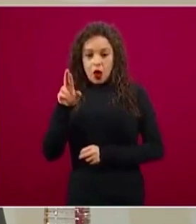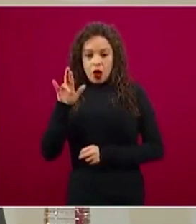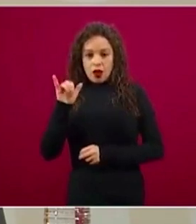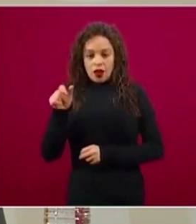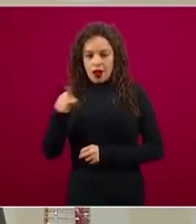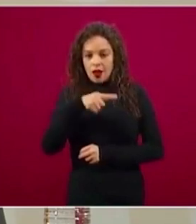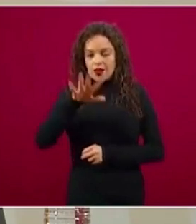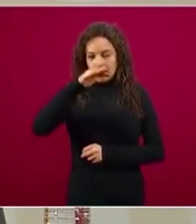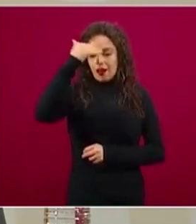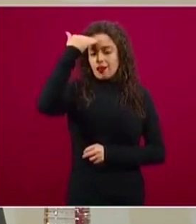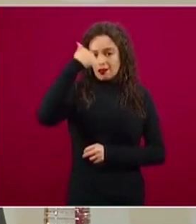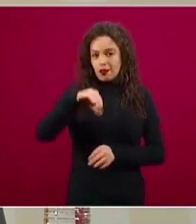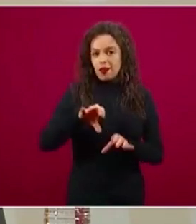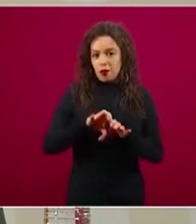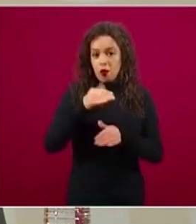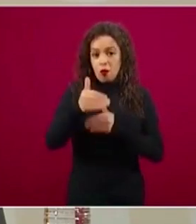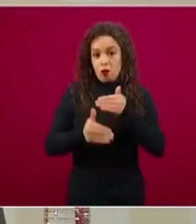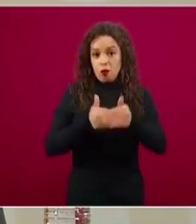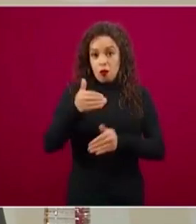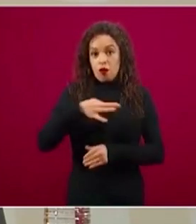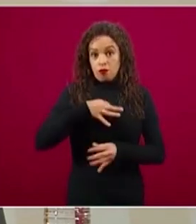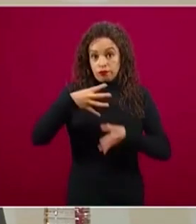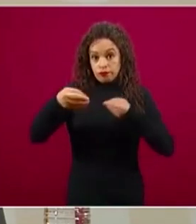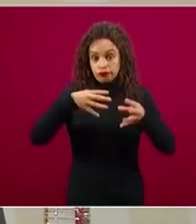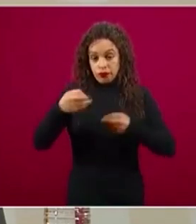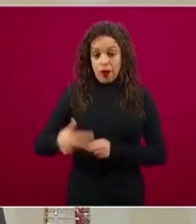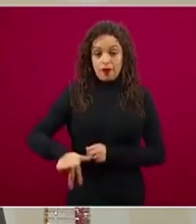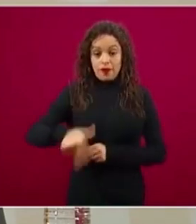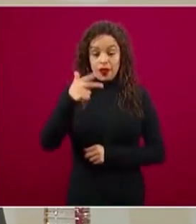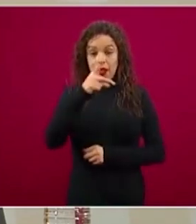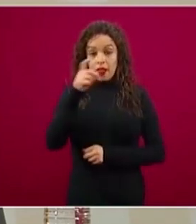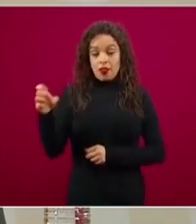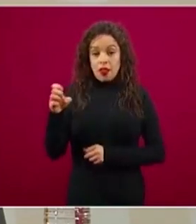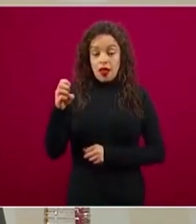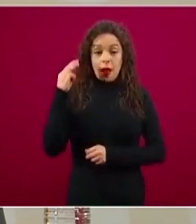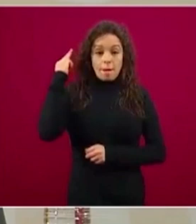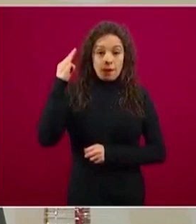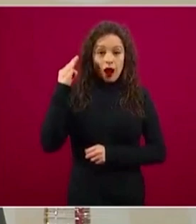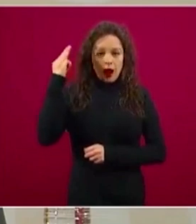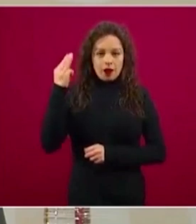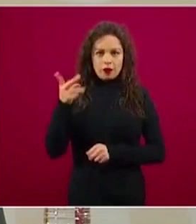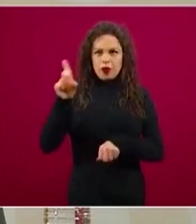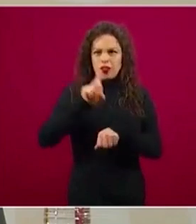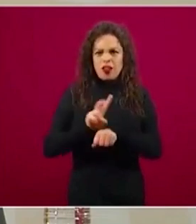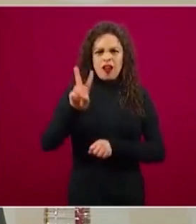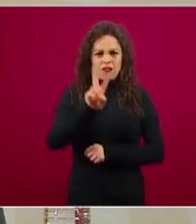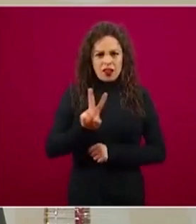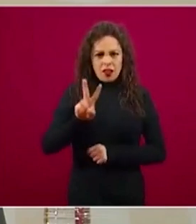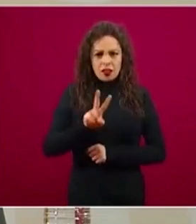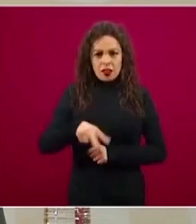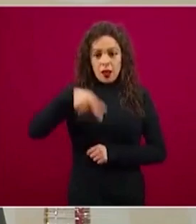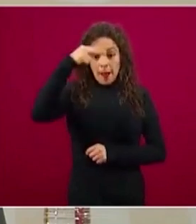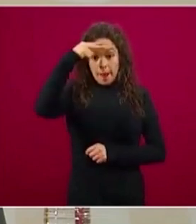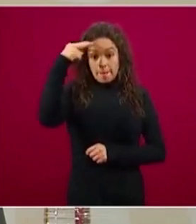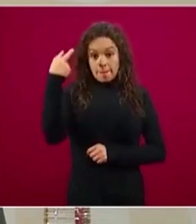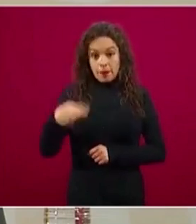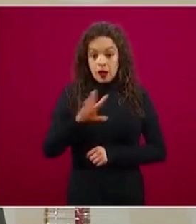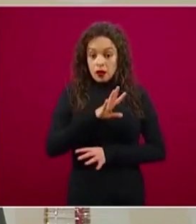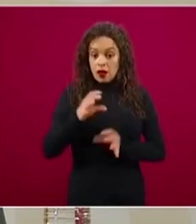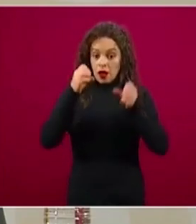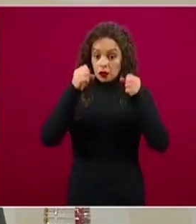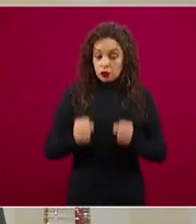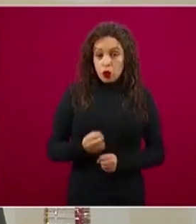el 13 de marzo, que fue un viernes, identificamos que México había pasado de tener cuatro casos registrados